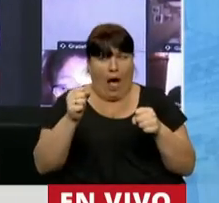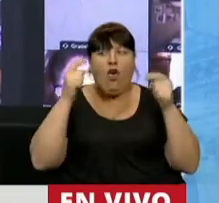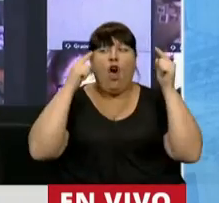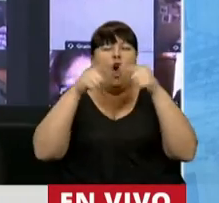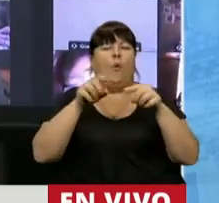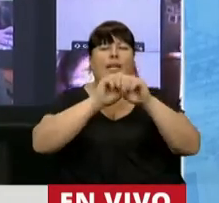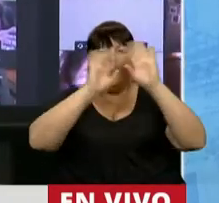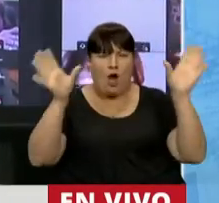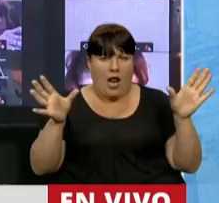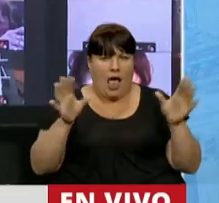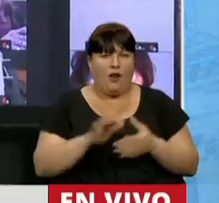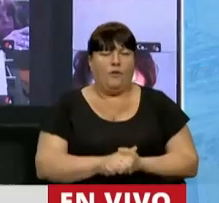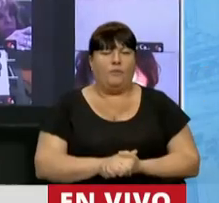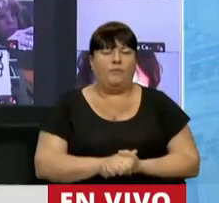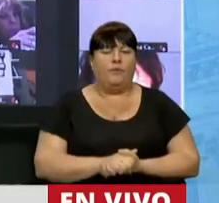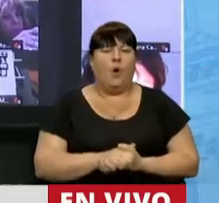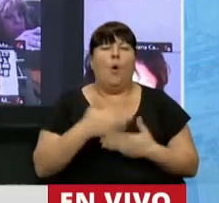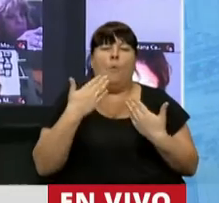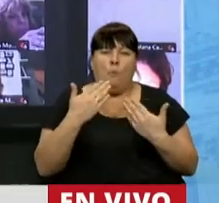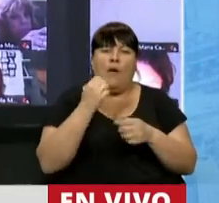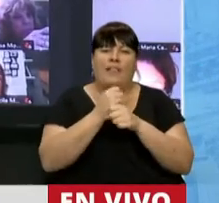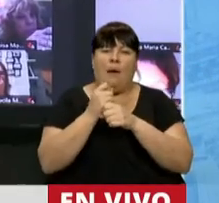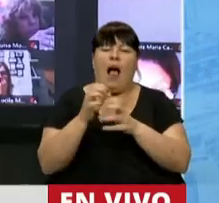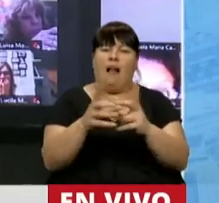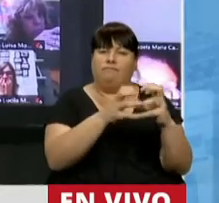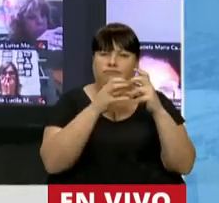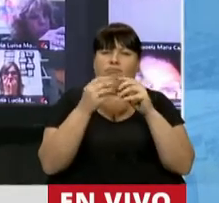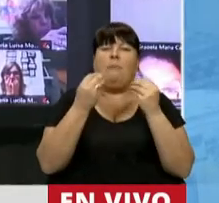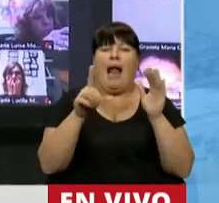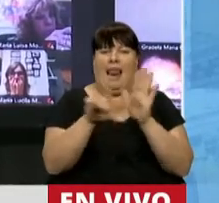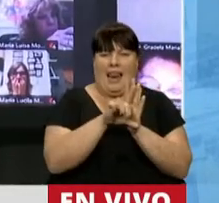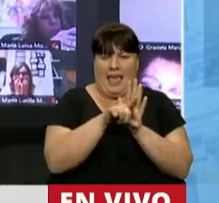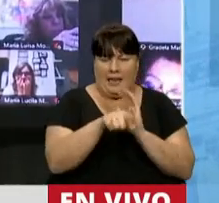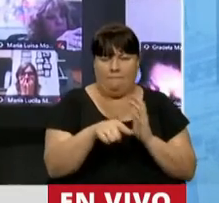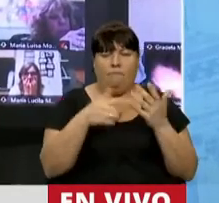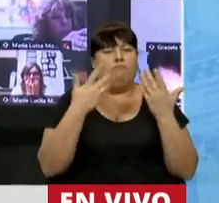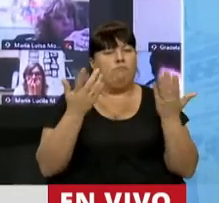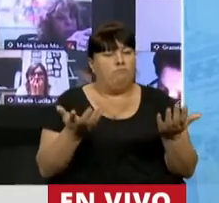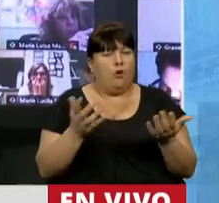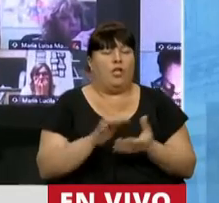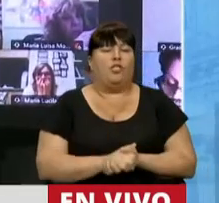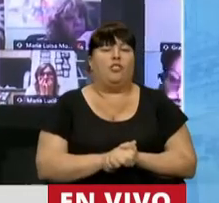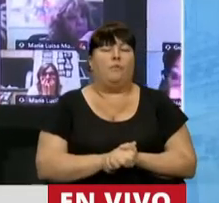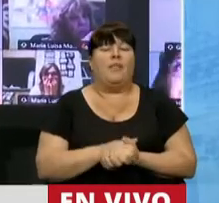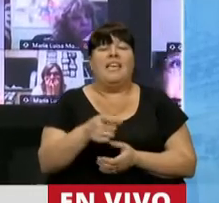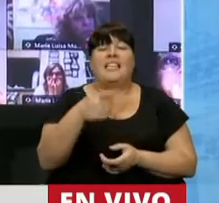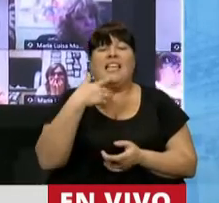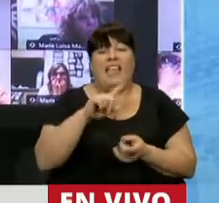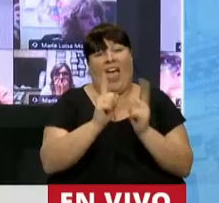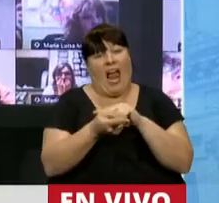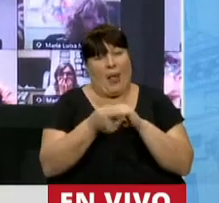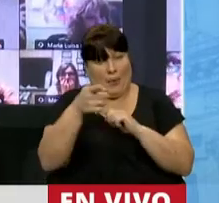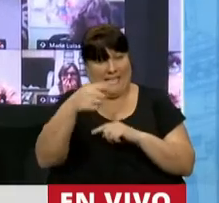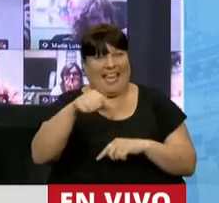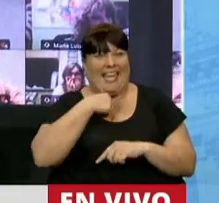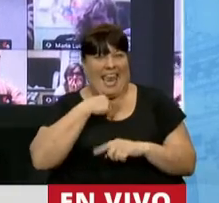objetivo claro permitir el funcionamiento de las leyes. Por lo tanto, la interpretación contraria